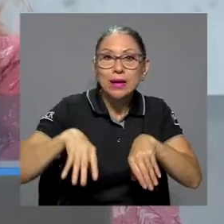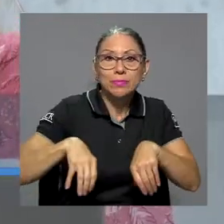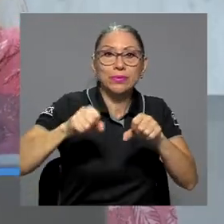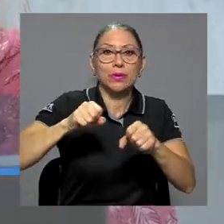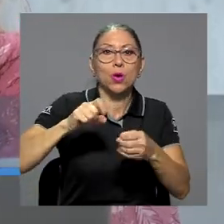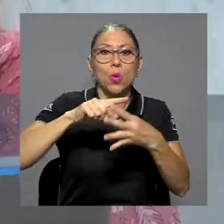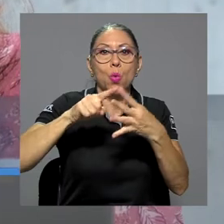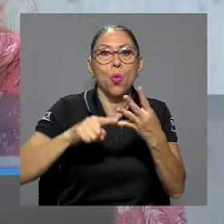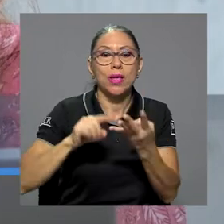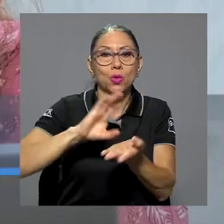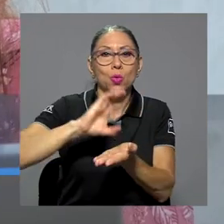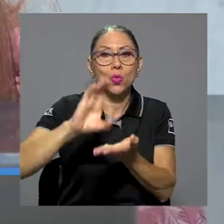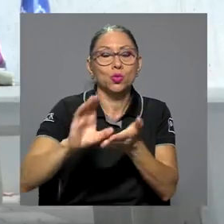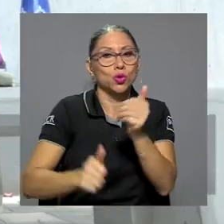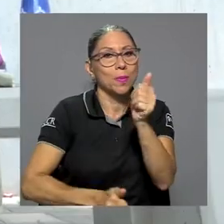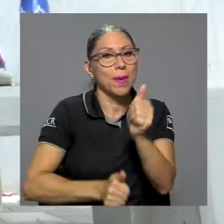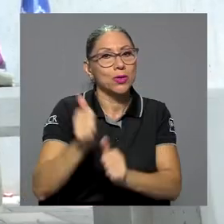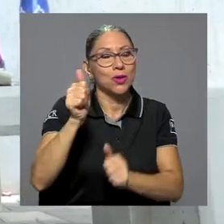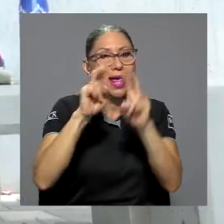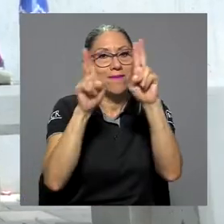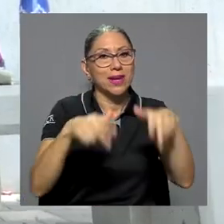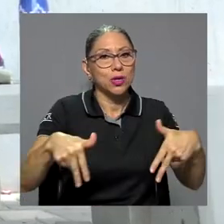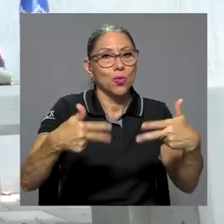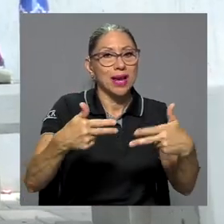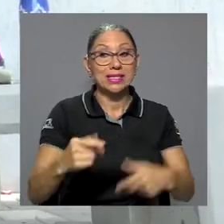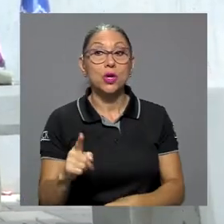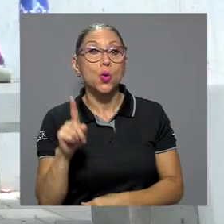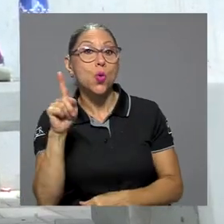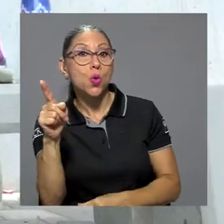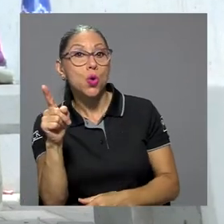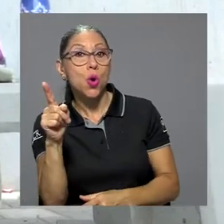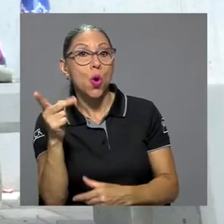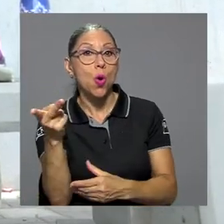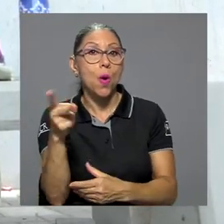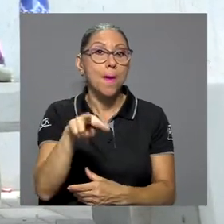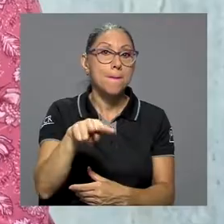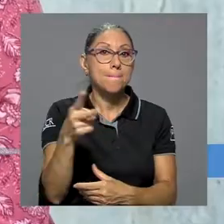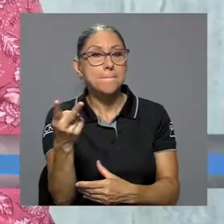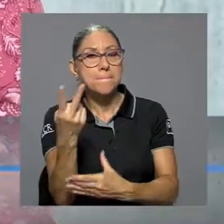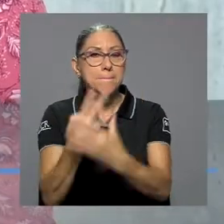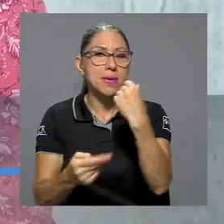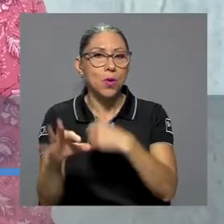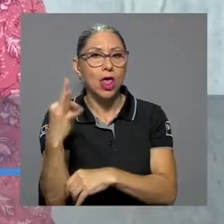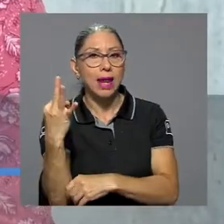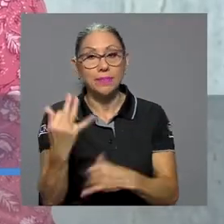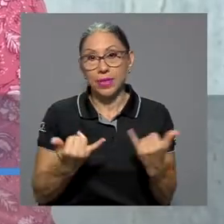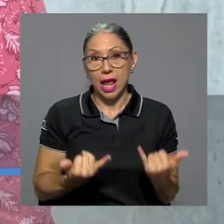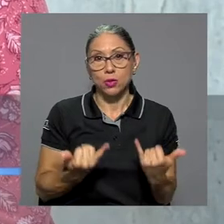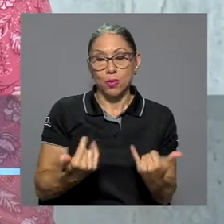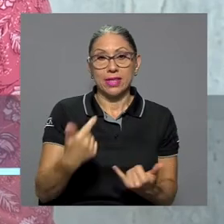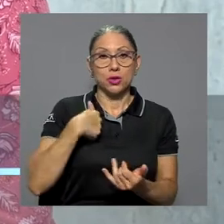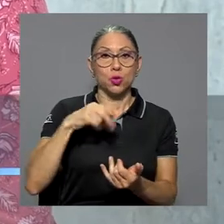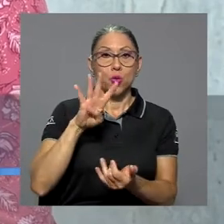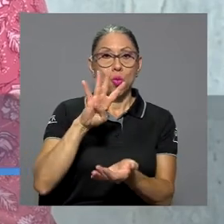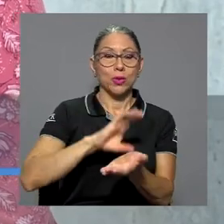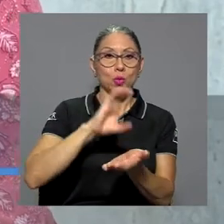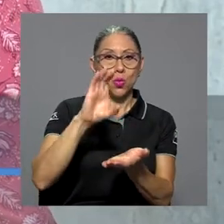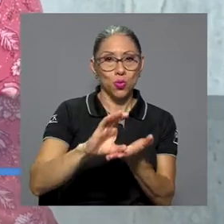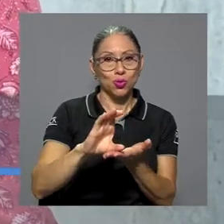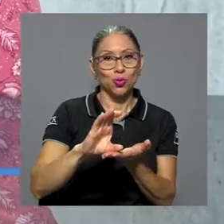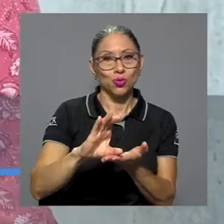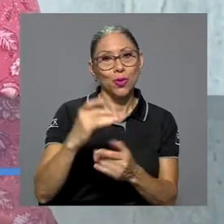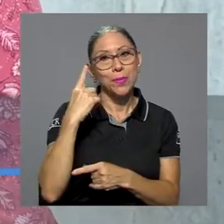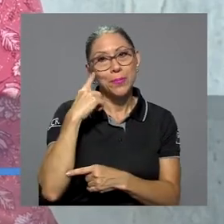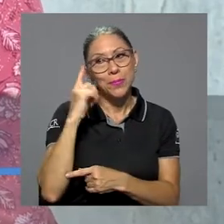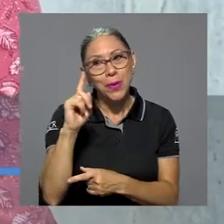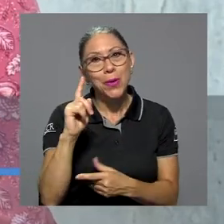lleva cuatro cursos, la mayoría virtuales y uno de ellos bimodal. Actualmente llevo cuatro cursos, más